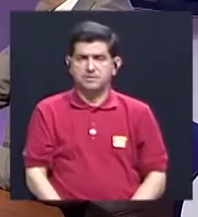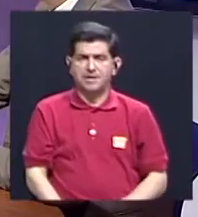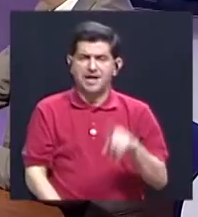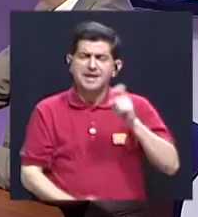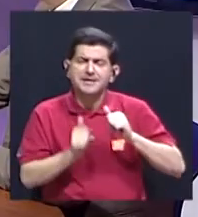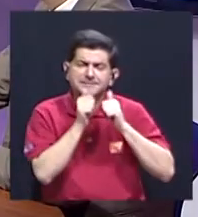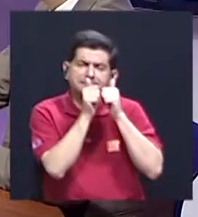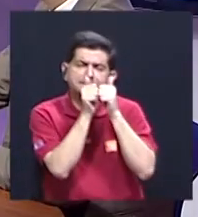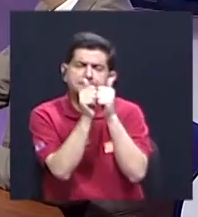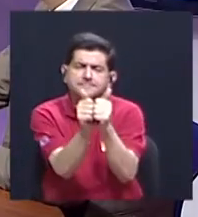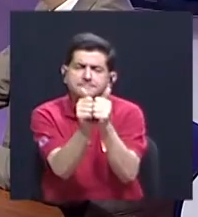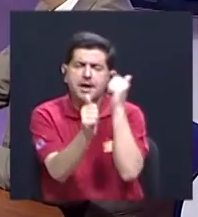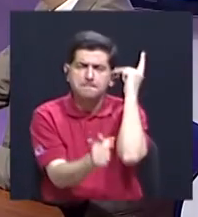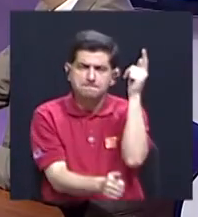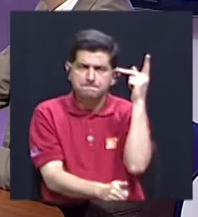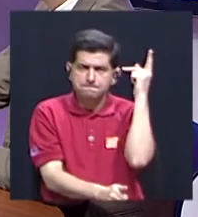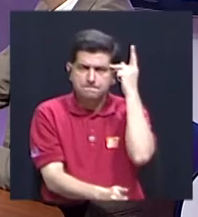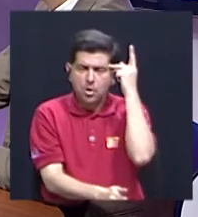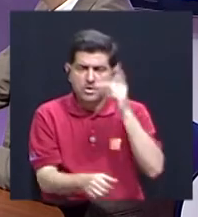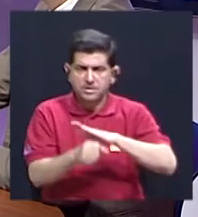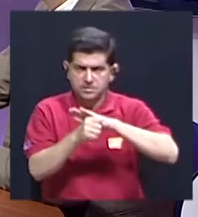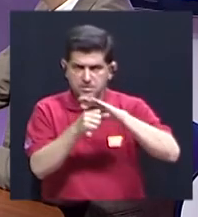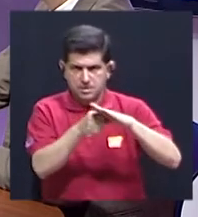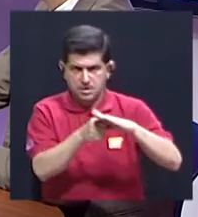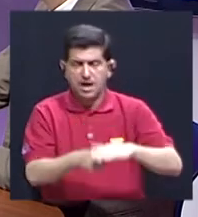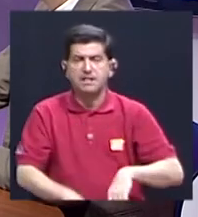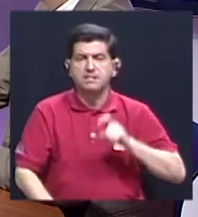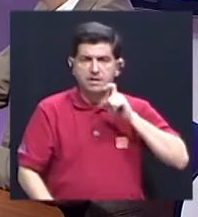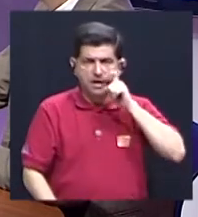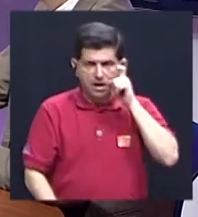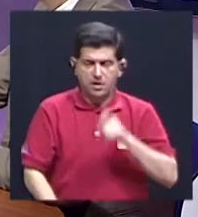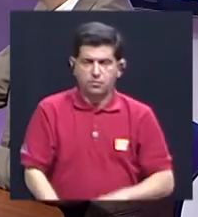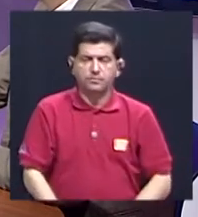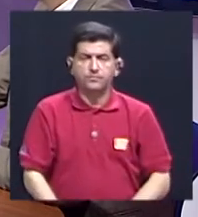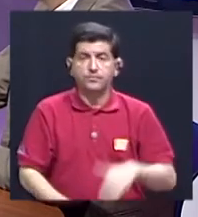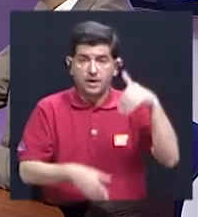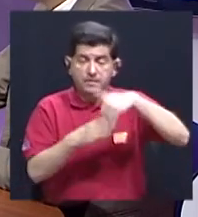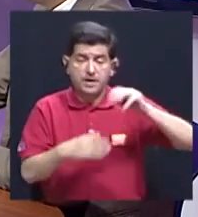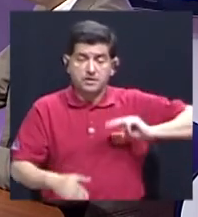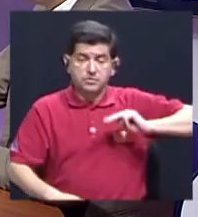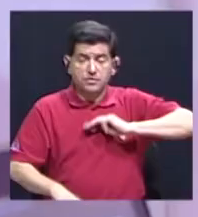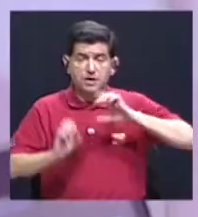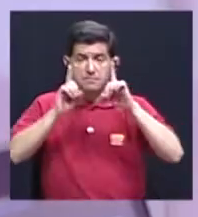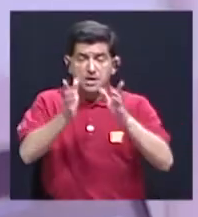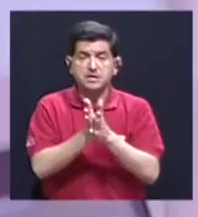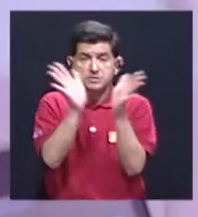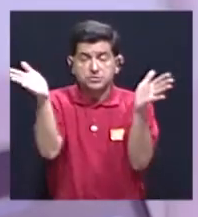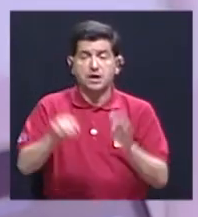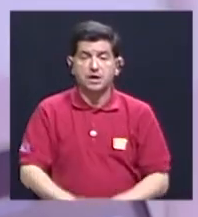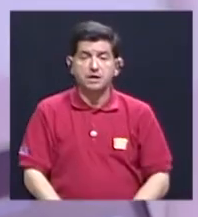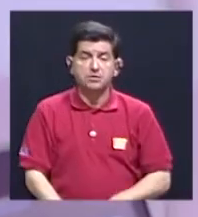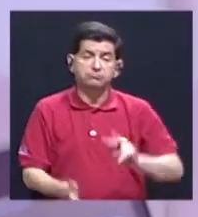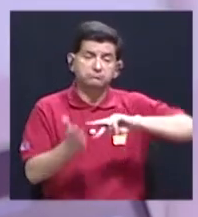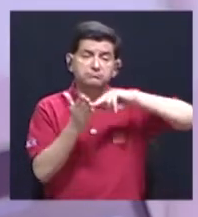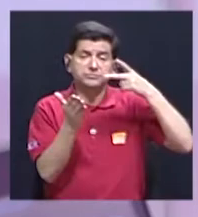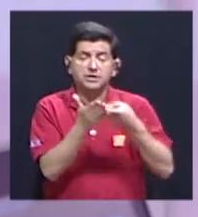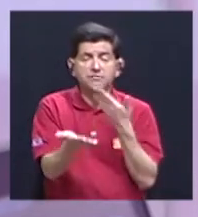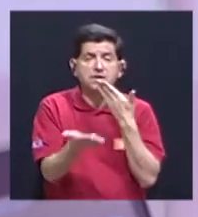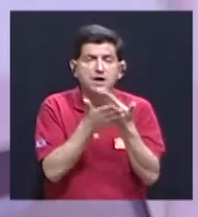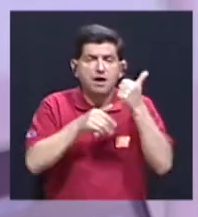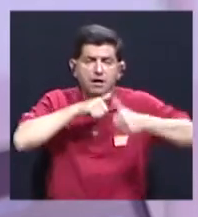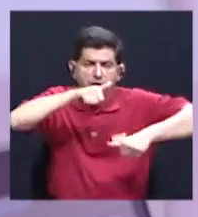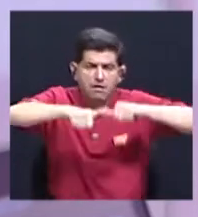acompañada de una política integral de género dentro del MEP. Podría ser esto un buen